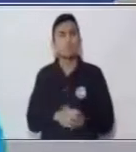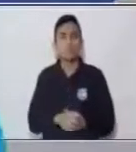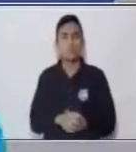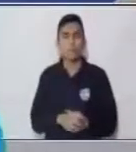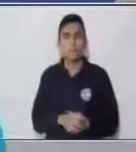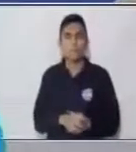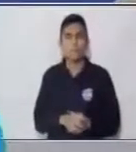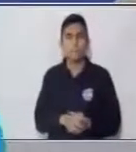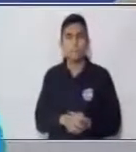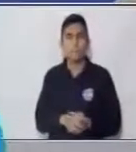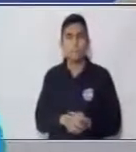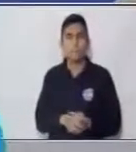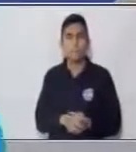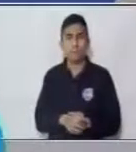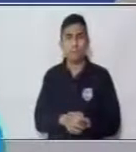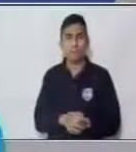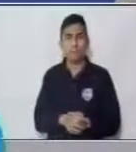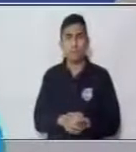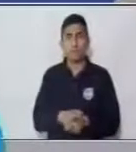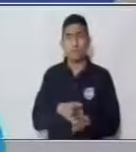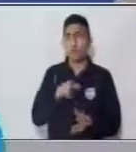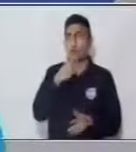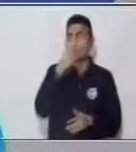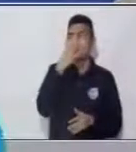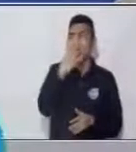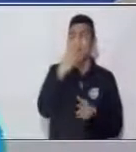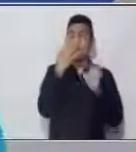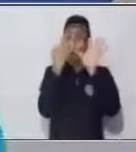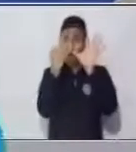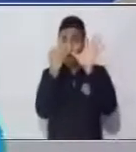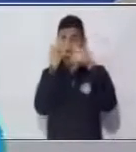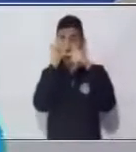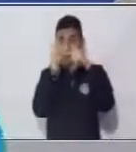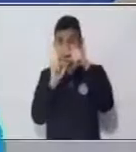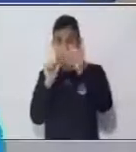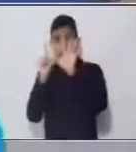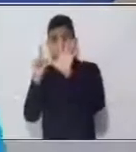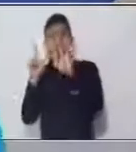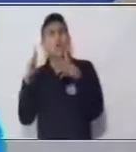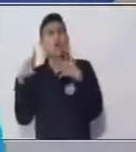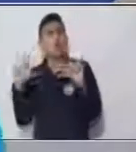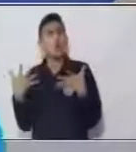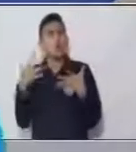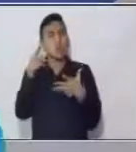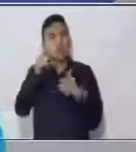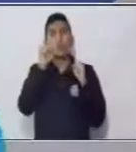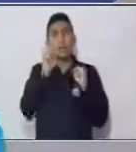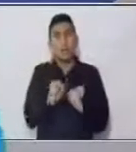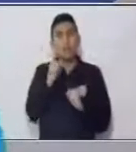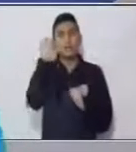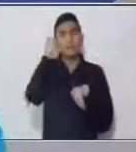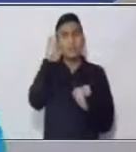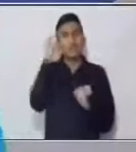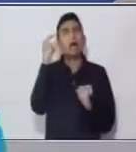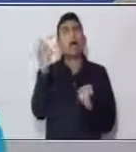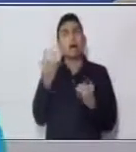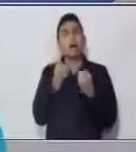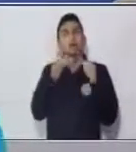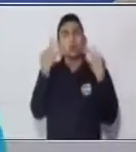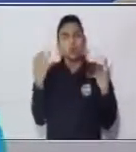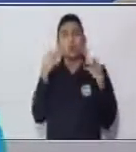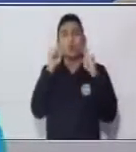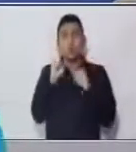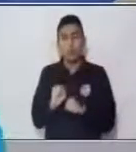Ahora, aquí dice 48 dividido 6. Pensemos en un número que pueda dividir